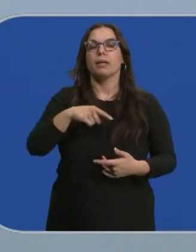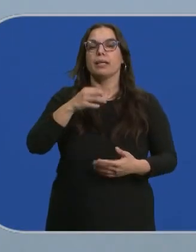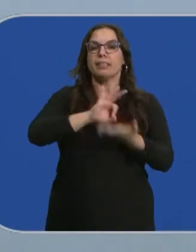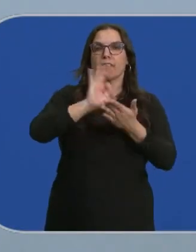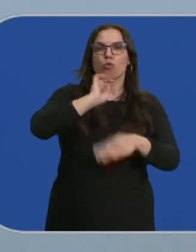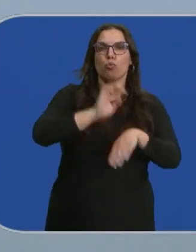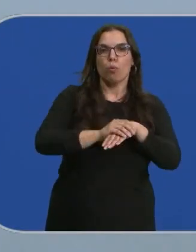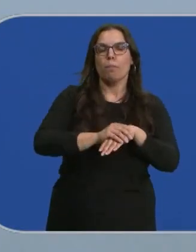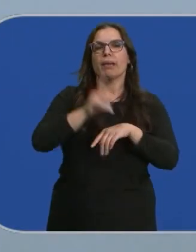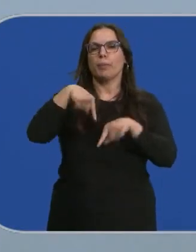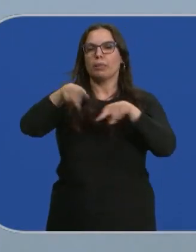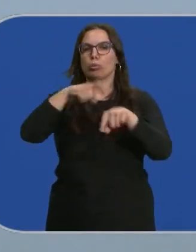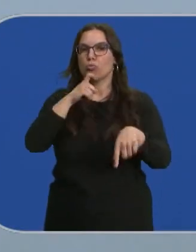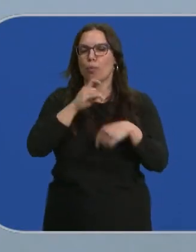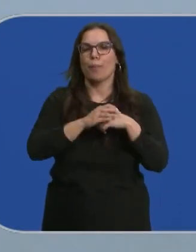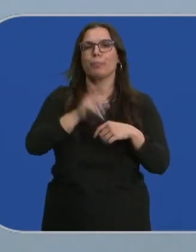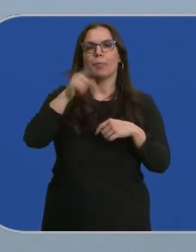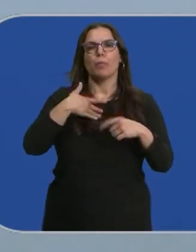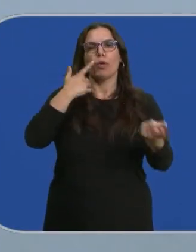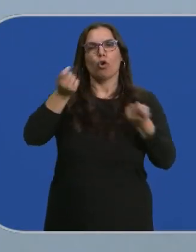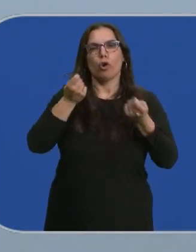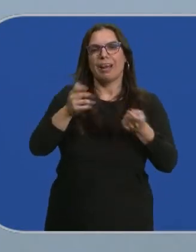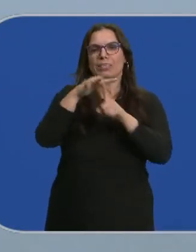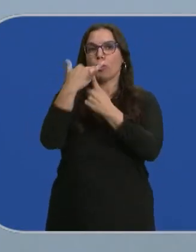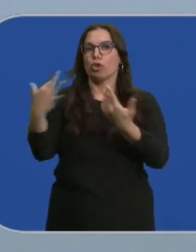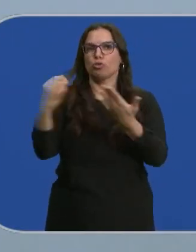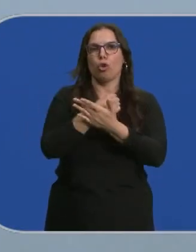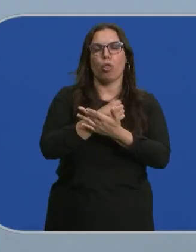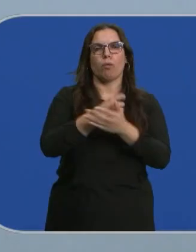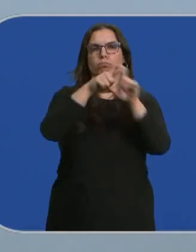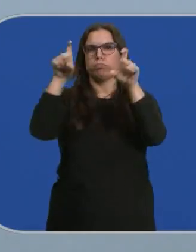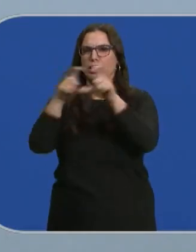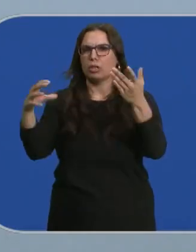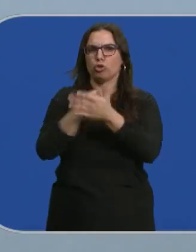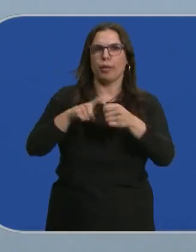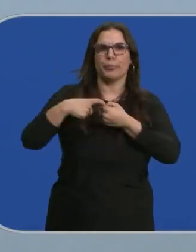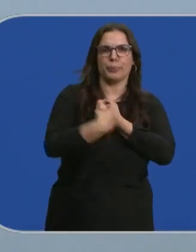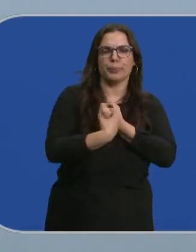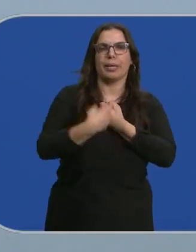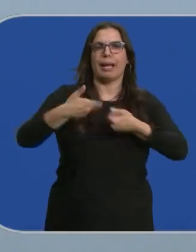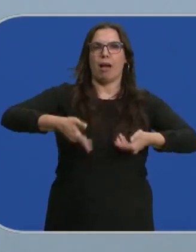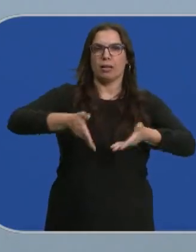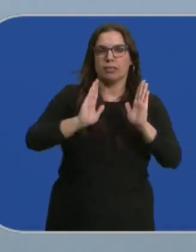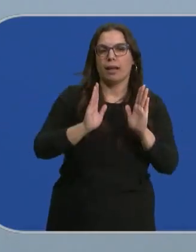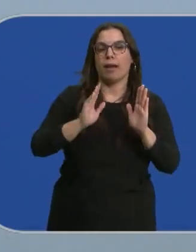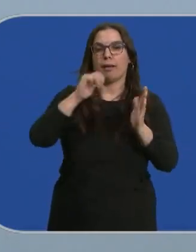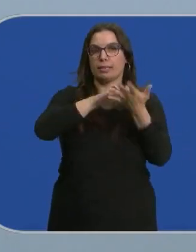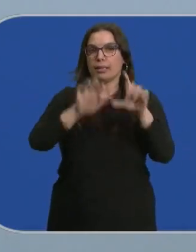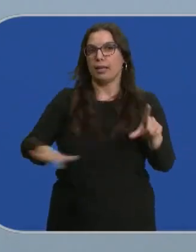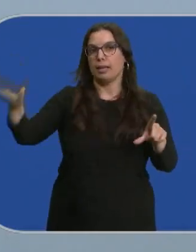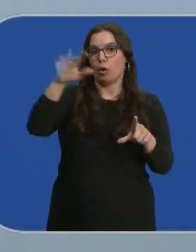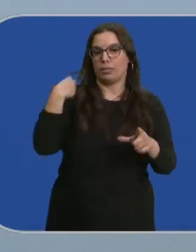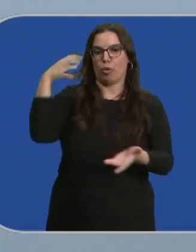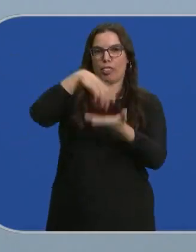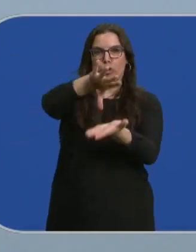servicios y las concesiones del transporte. Podrá coordinar a todas las situaciones y actores que intervienen en el transporte de viajeros por carretera de Castilla y León